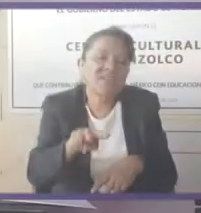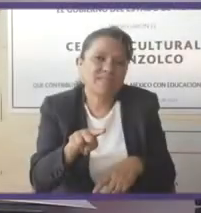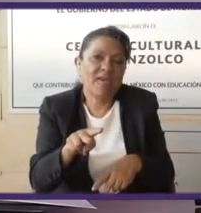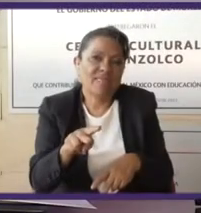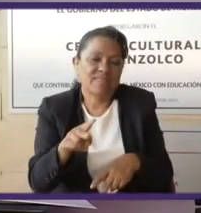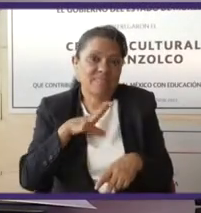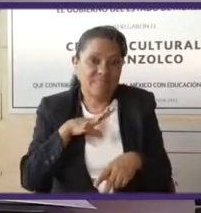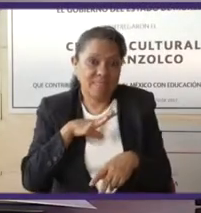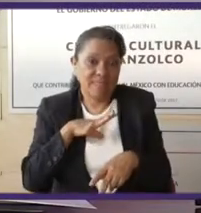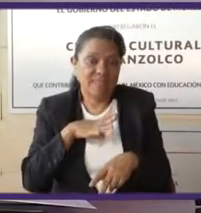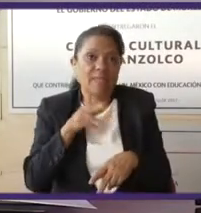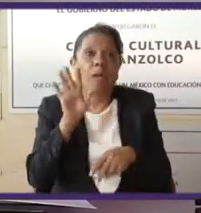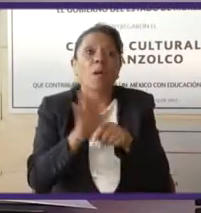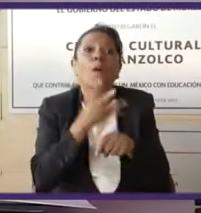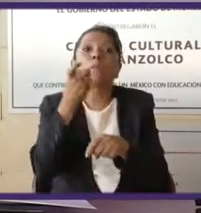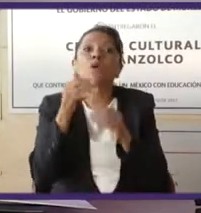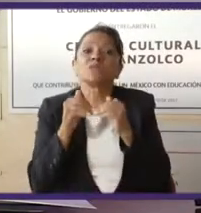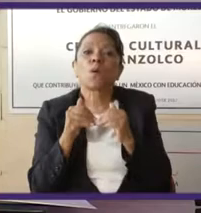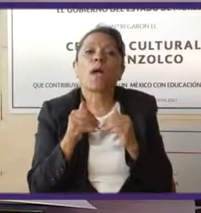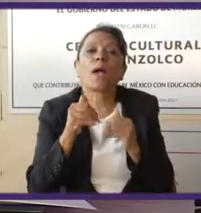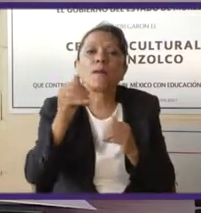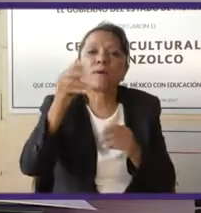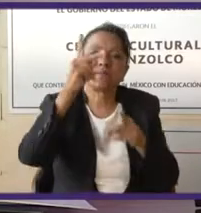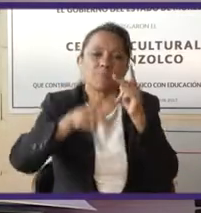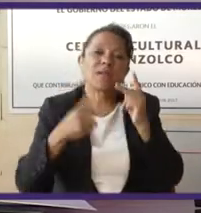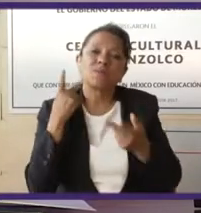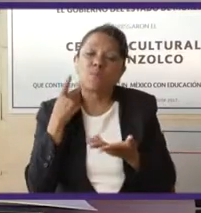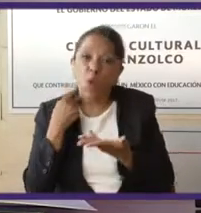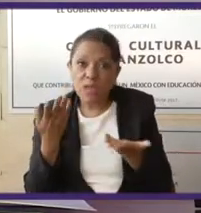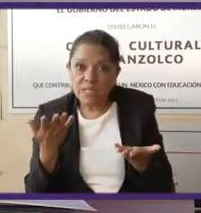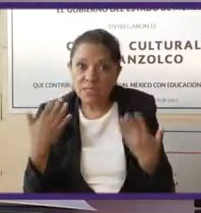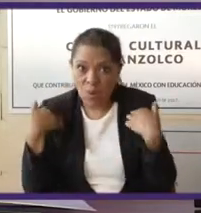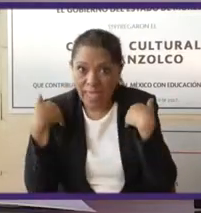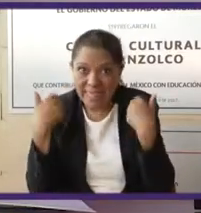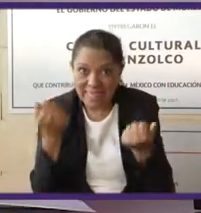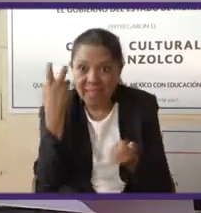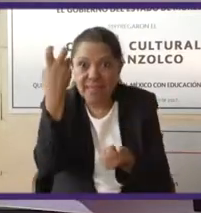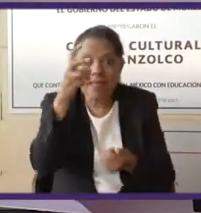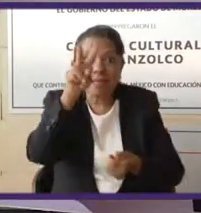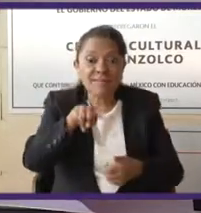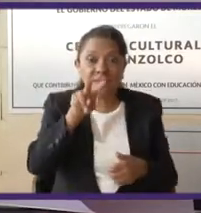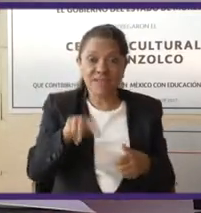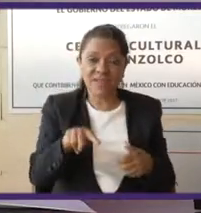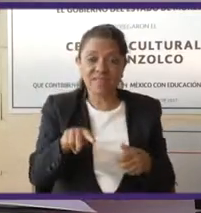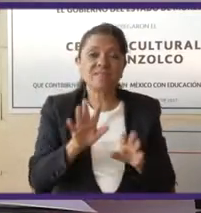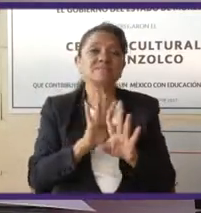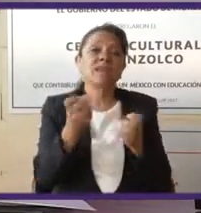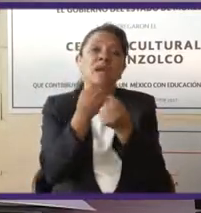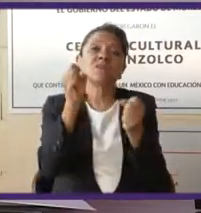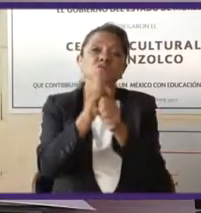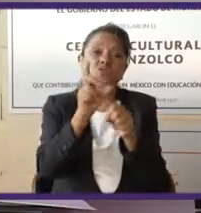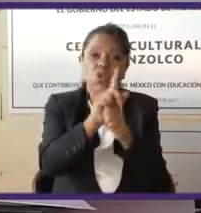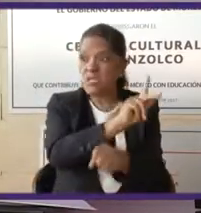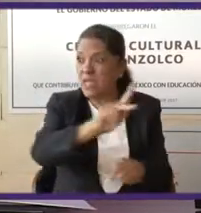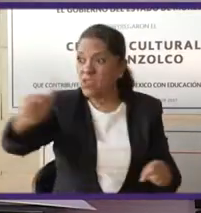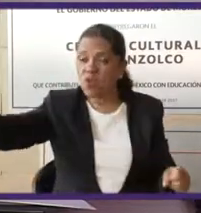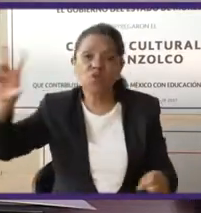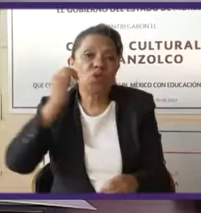Y entonces a partir de que los partidos políticos entiendan esa realidad, que ya la sociedad no los quiere,